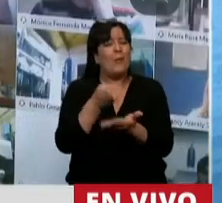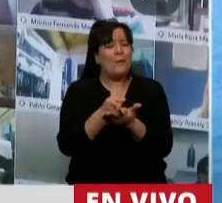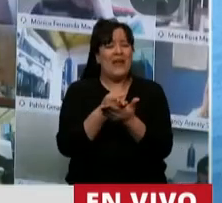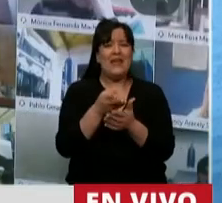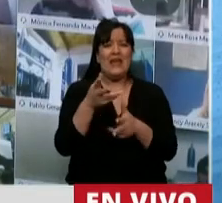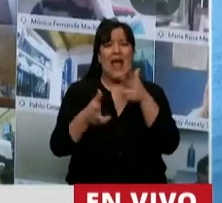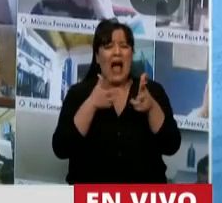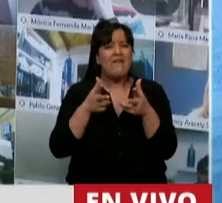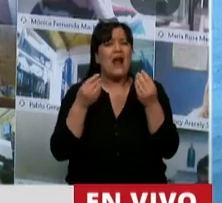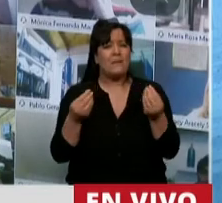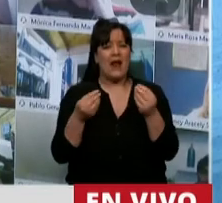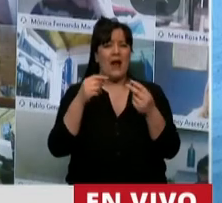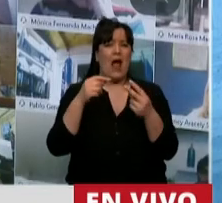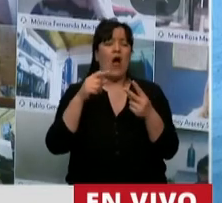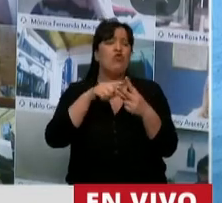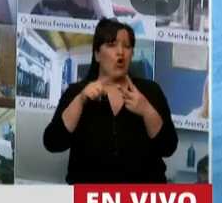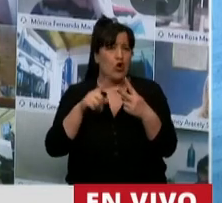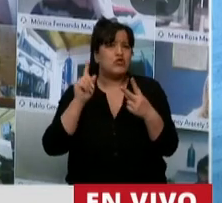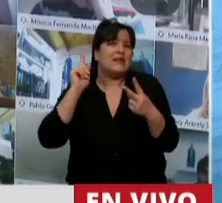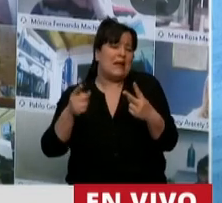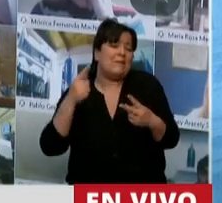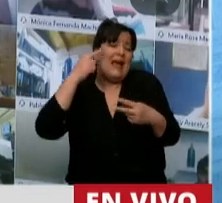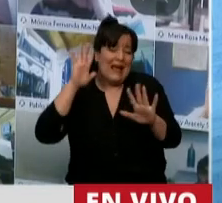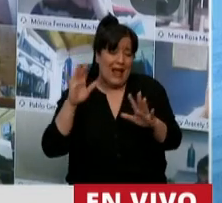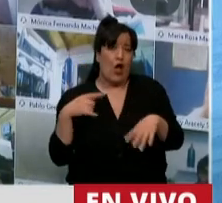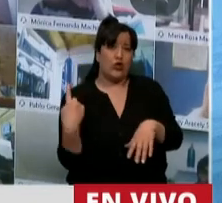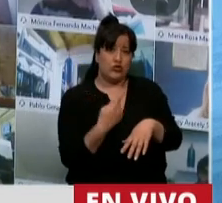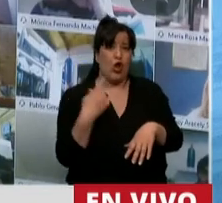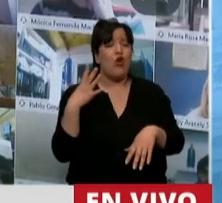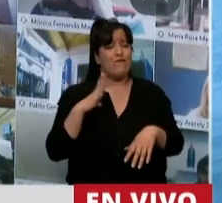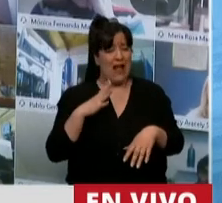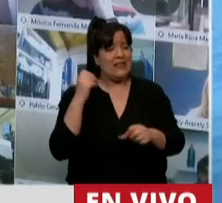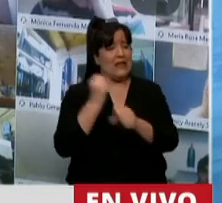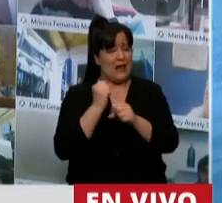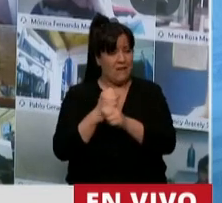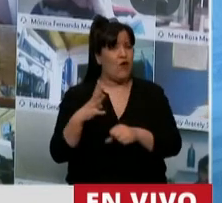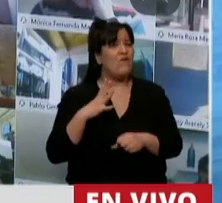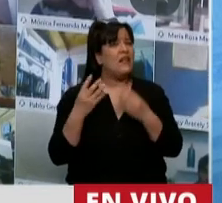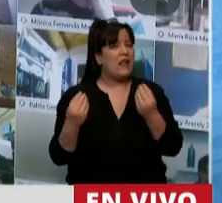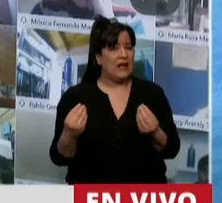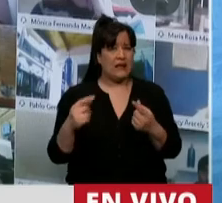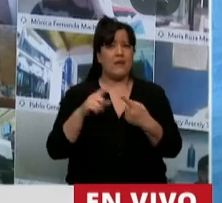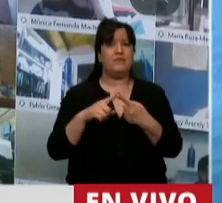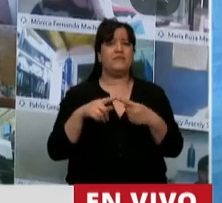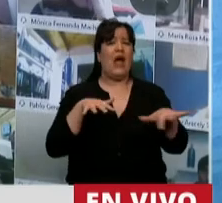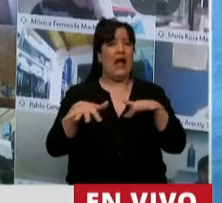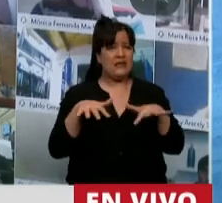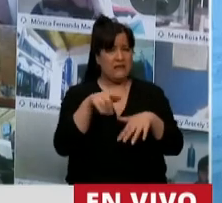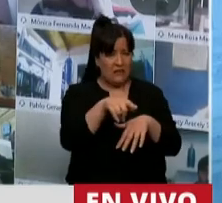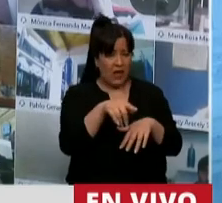para mencionar dos cosas que creo que también nos debemos todavía y una tarea por delante, que es la actividad, y en esto